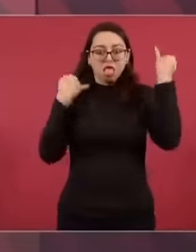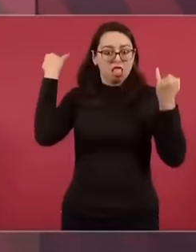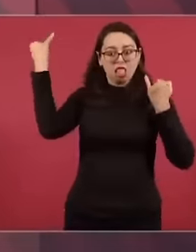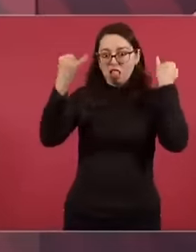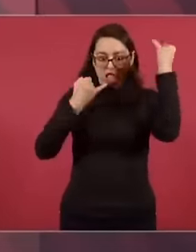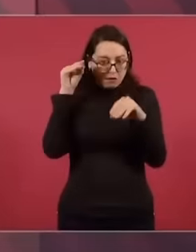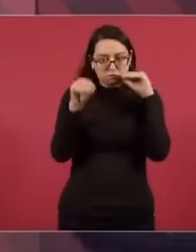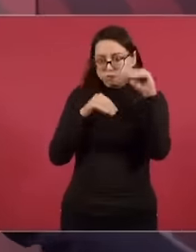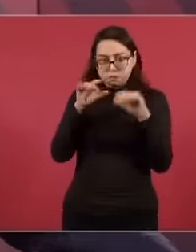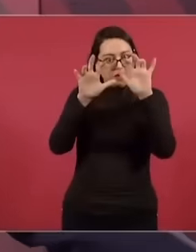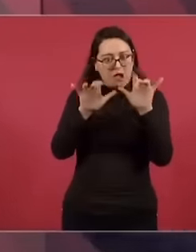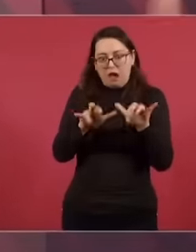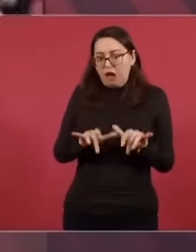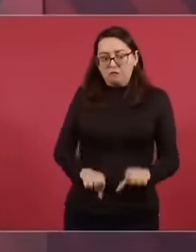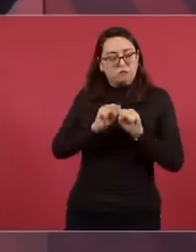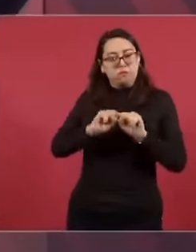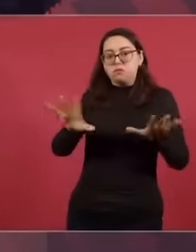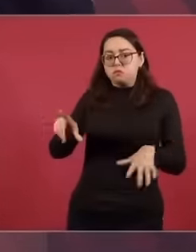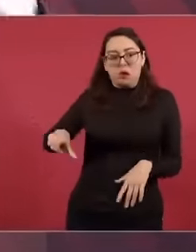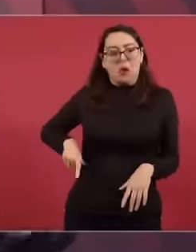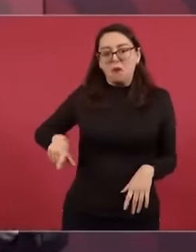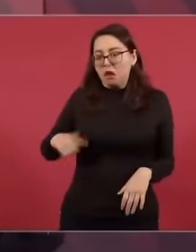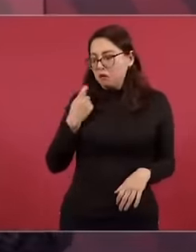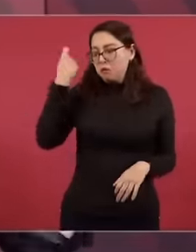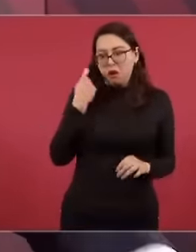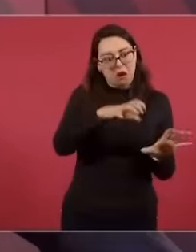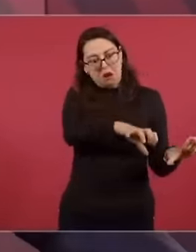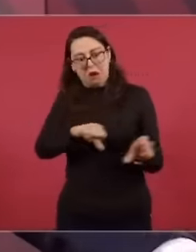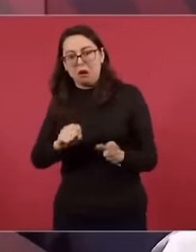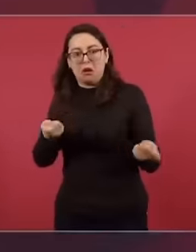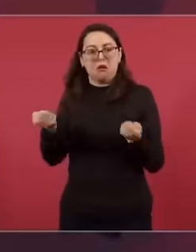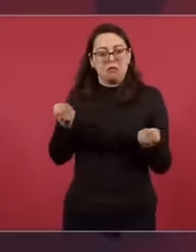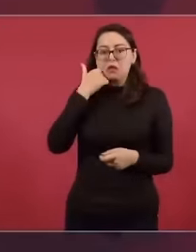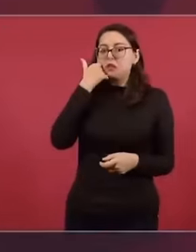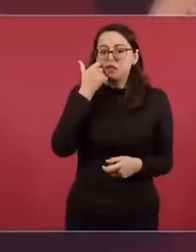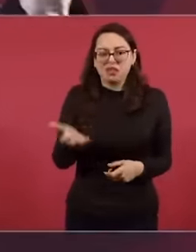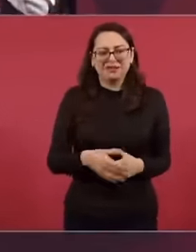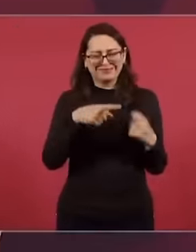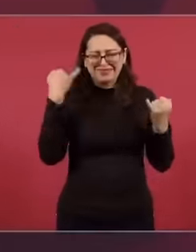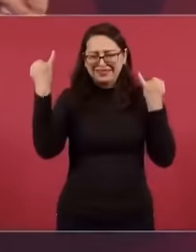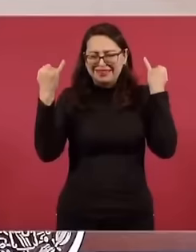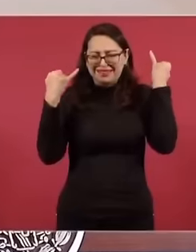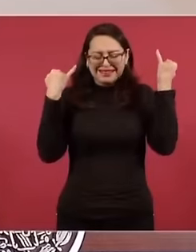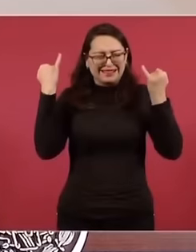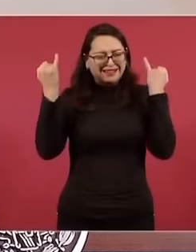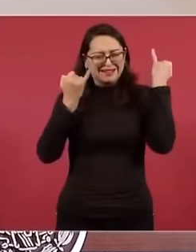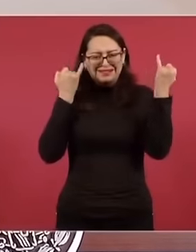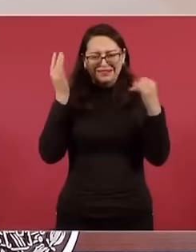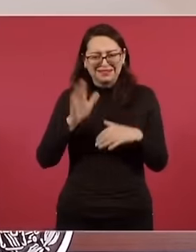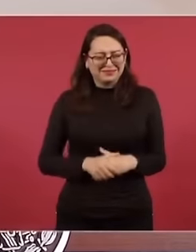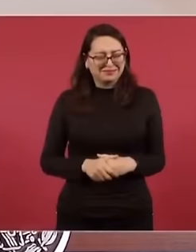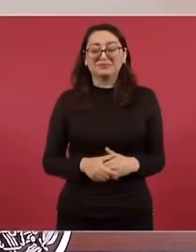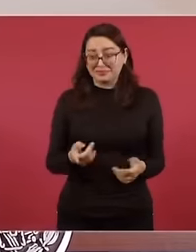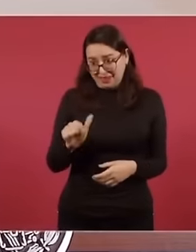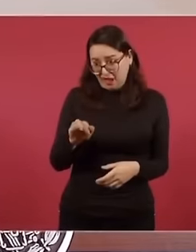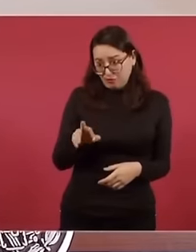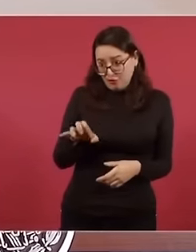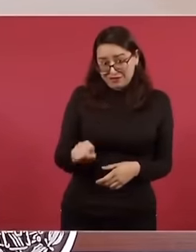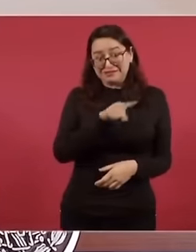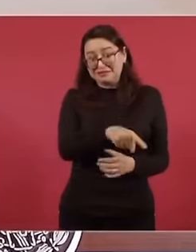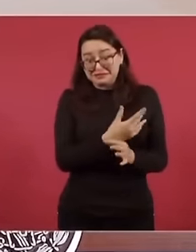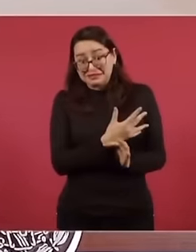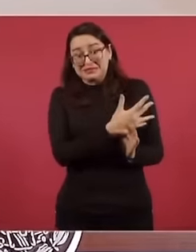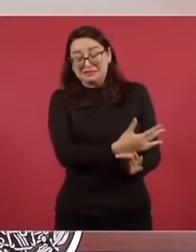interpretando de que lo que queremos nosotros es quedarnos con todos los ahorros de las Afores. Eso fue lo que